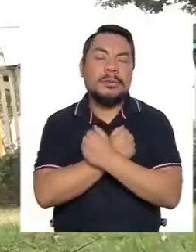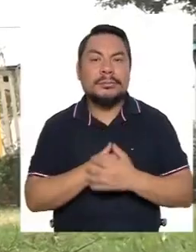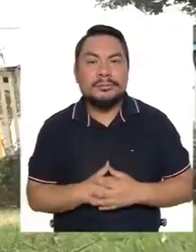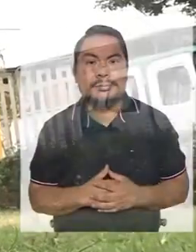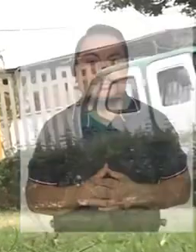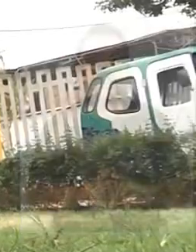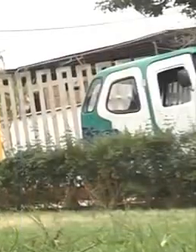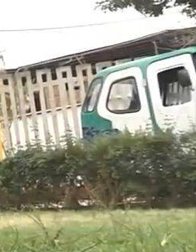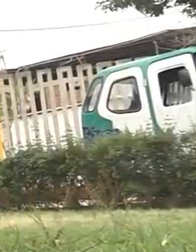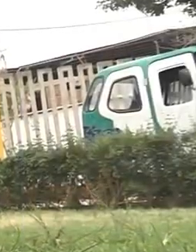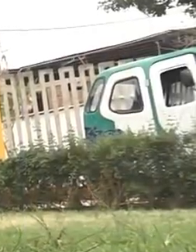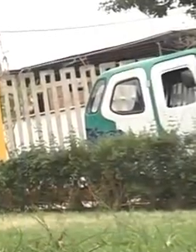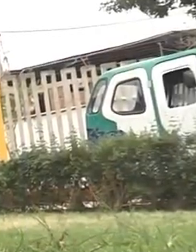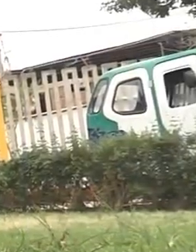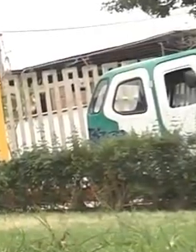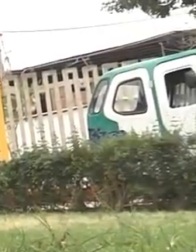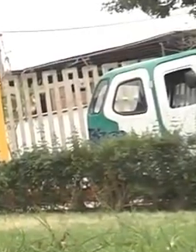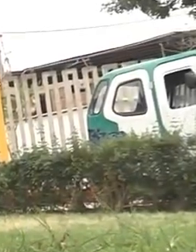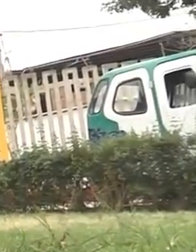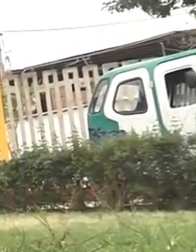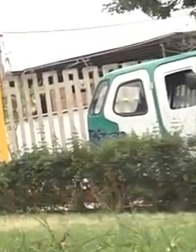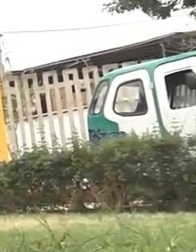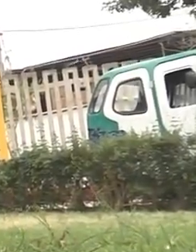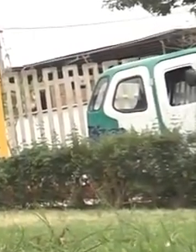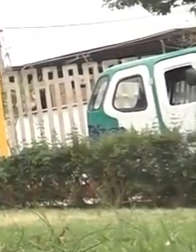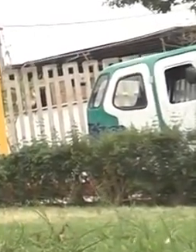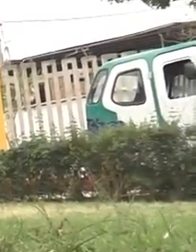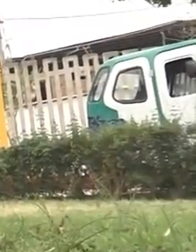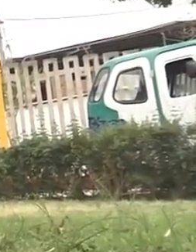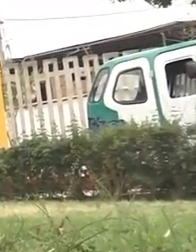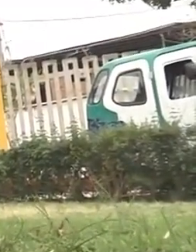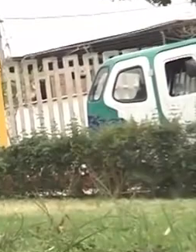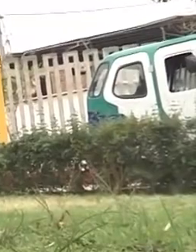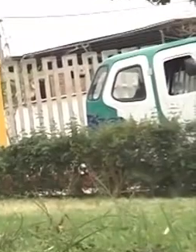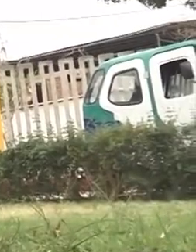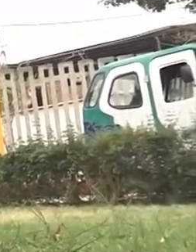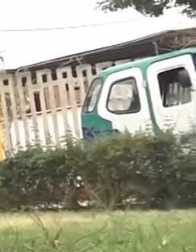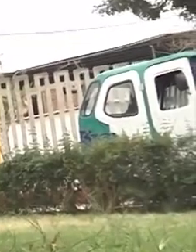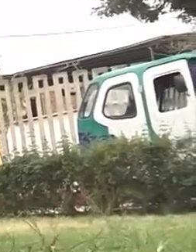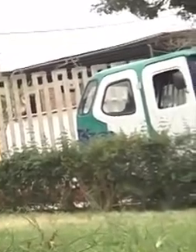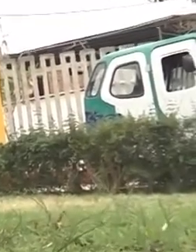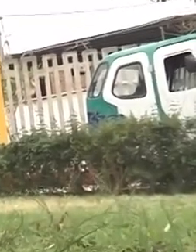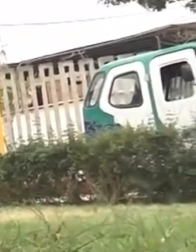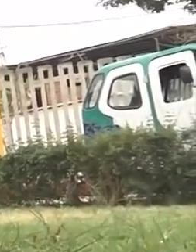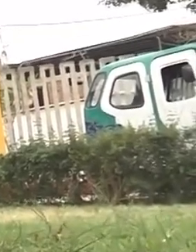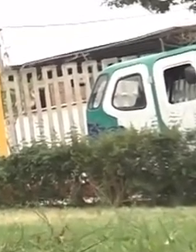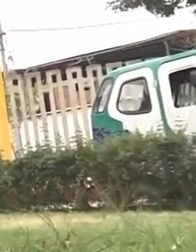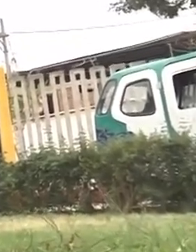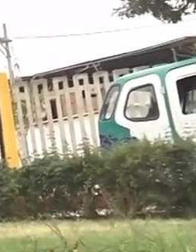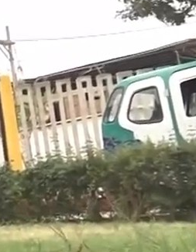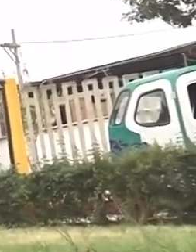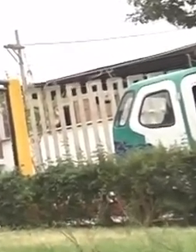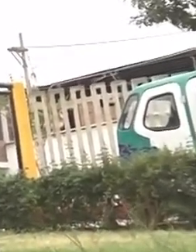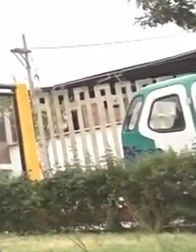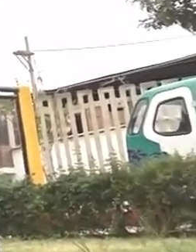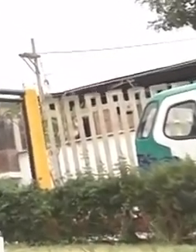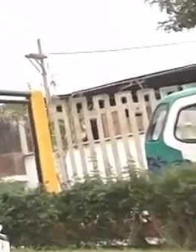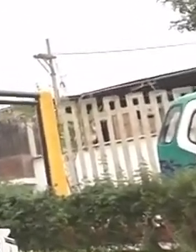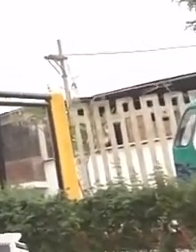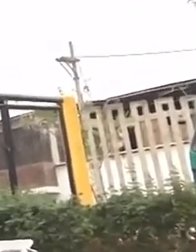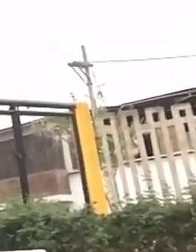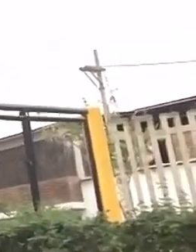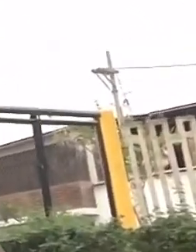Desde ahora estaré y vacunada, afuera de pagar, puti que tiene como